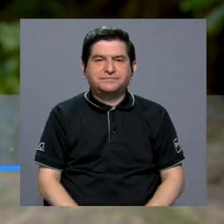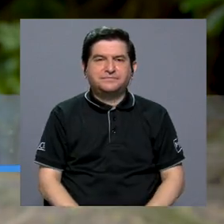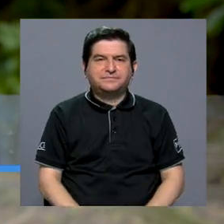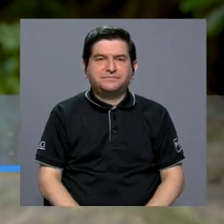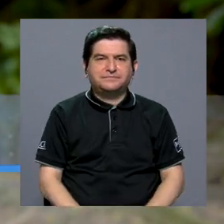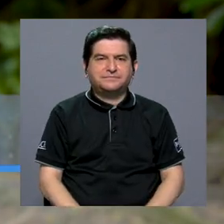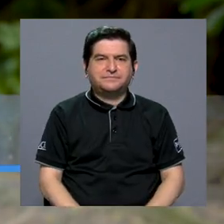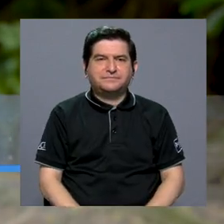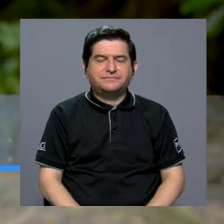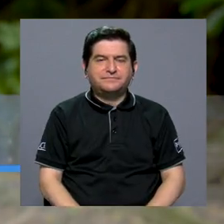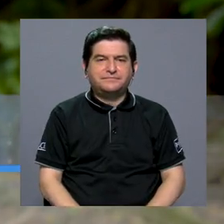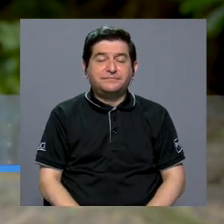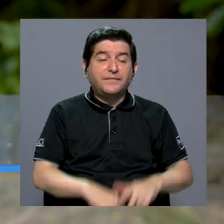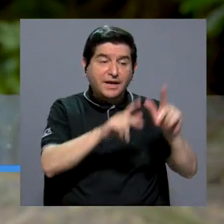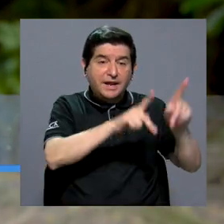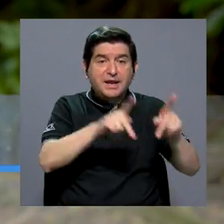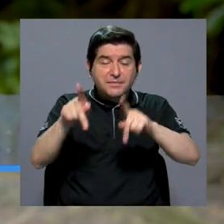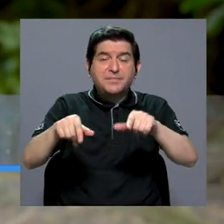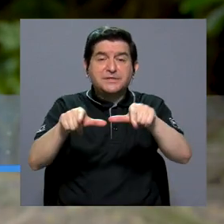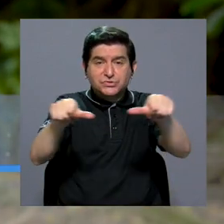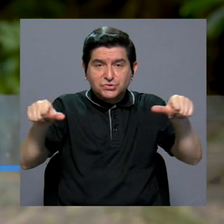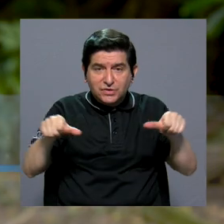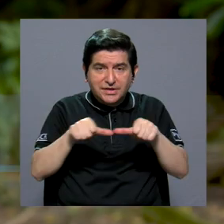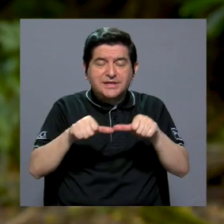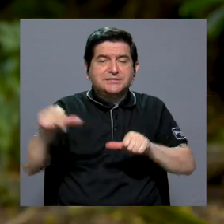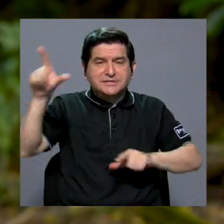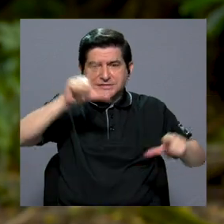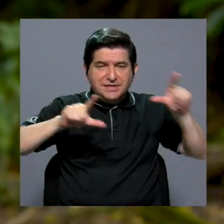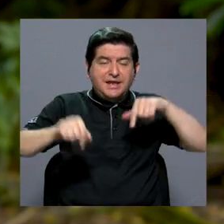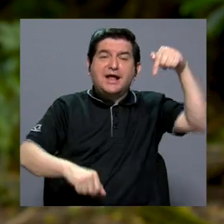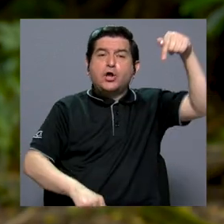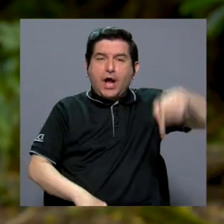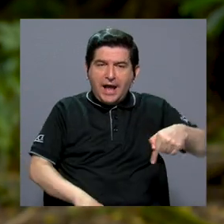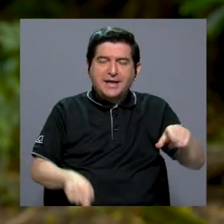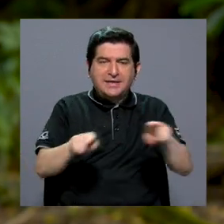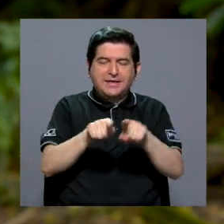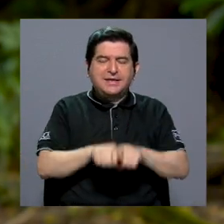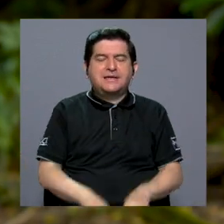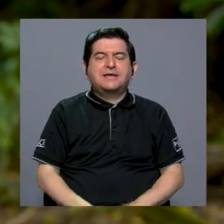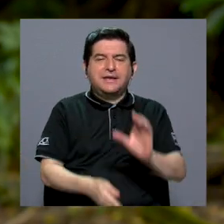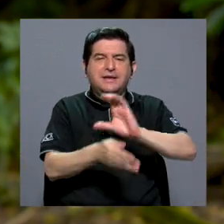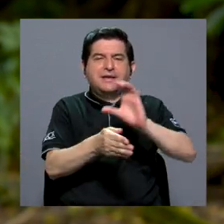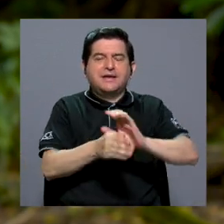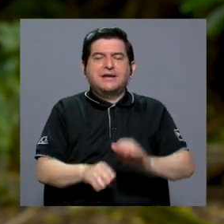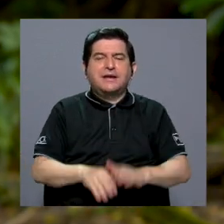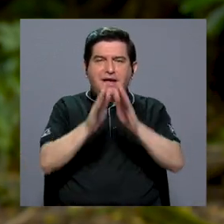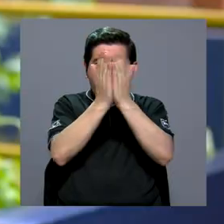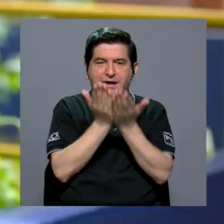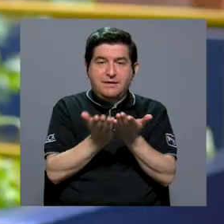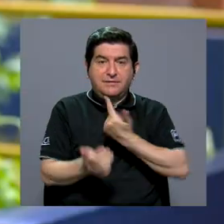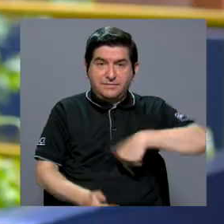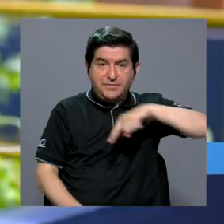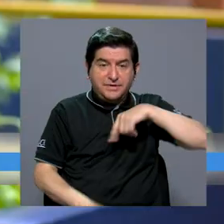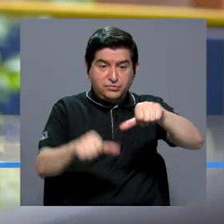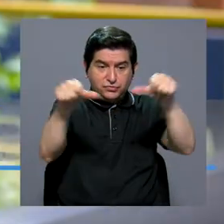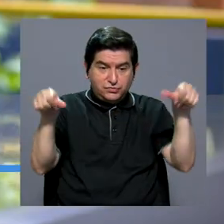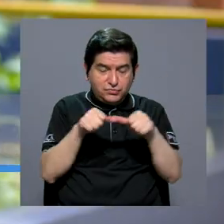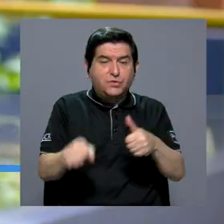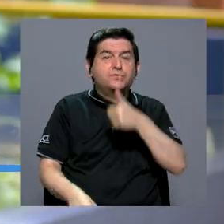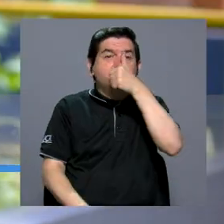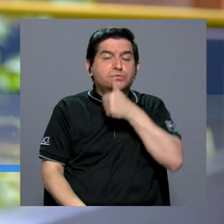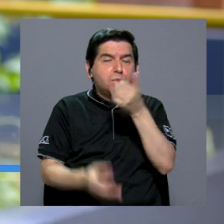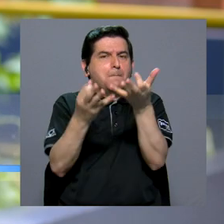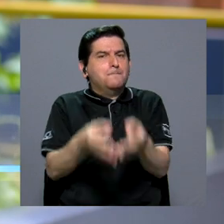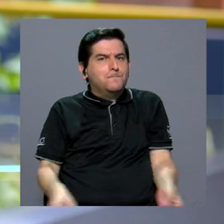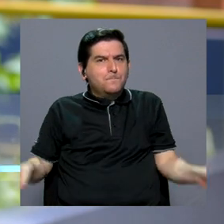y personal de laboratorio, tanto acá como en la clínica bíblica. Para nosotros, dentro del